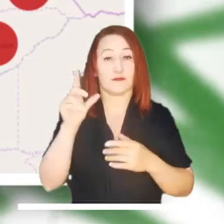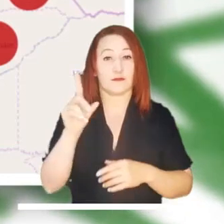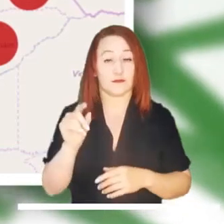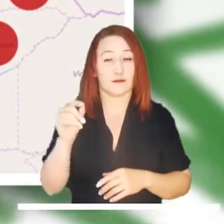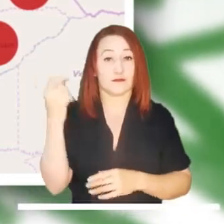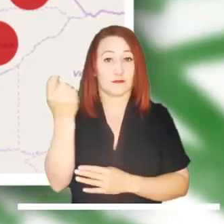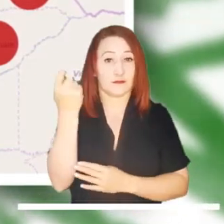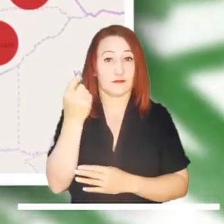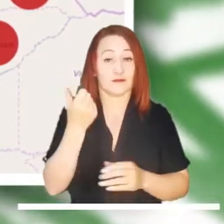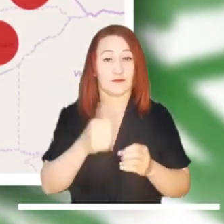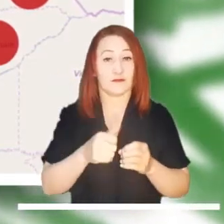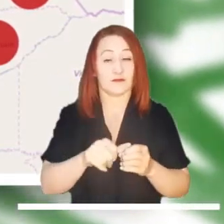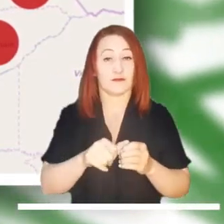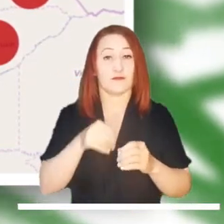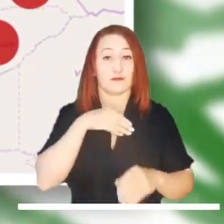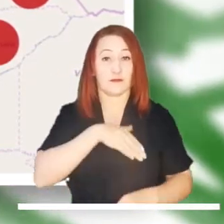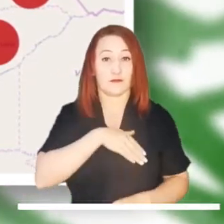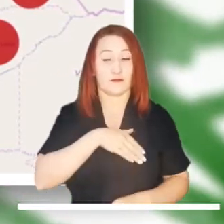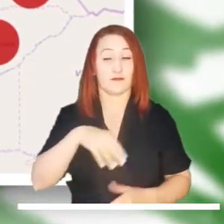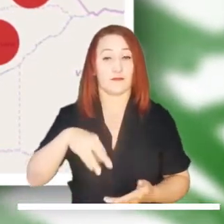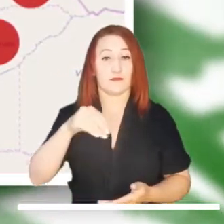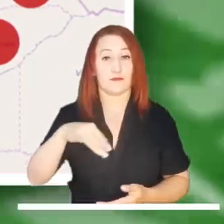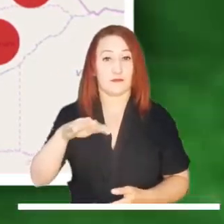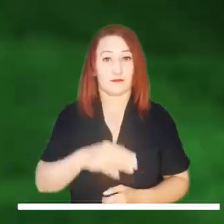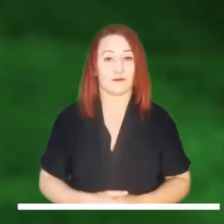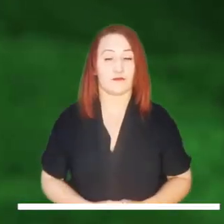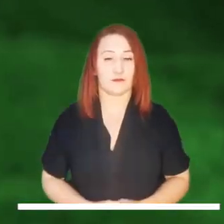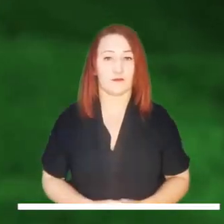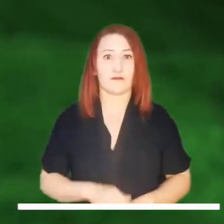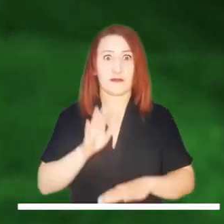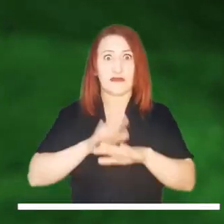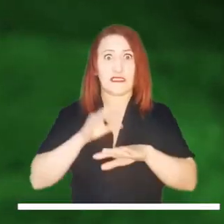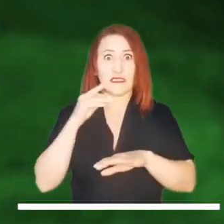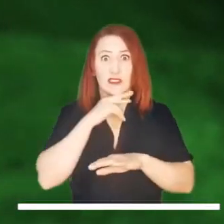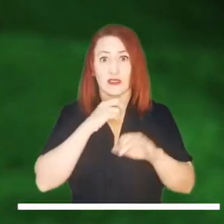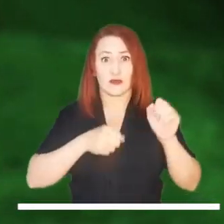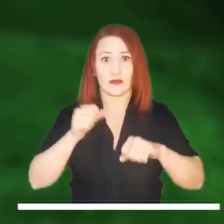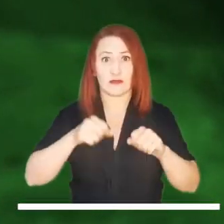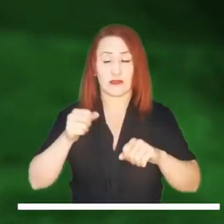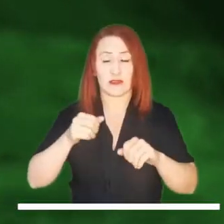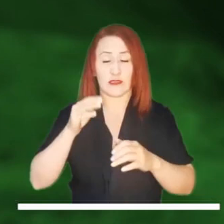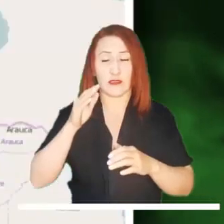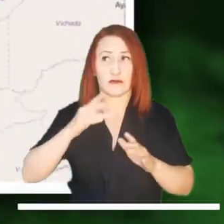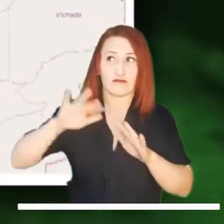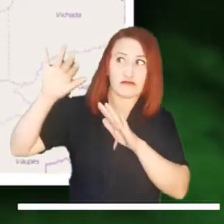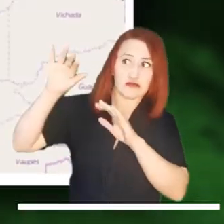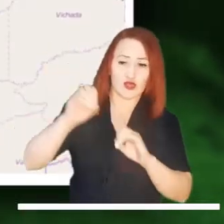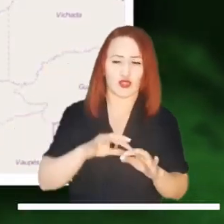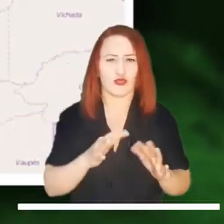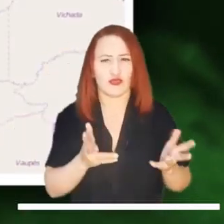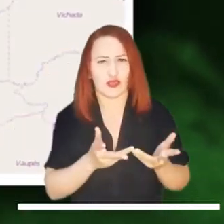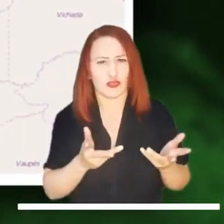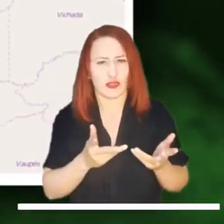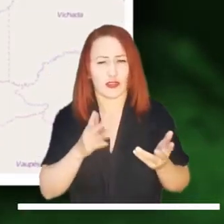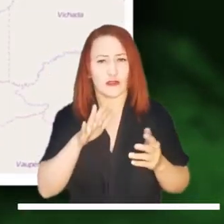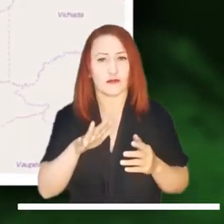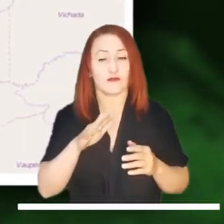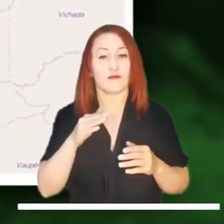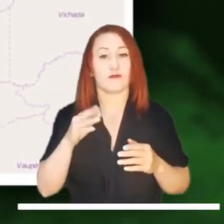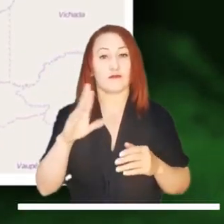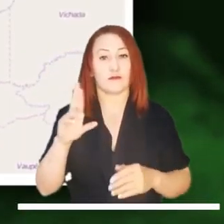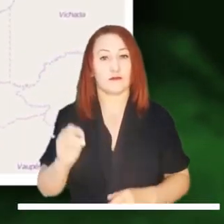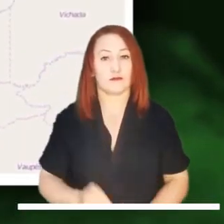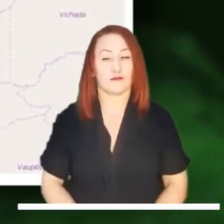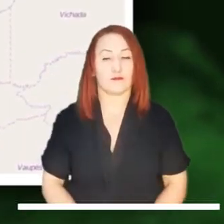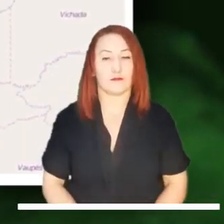Ajira, Norte de Santander, Santander, Cesar, Meta, Arauca, Bolívar y Magdalena. Alerta roja por alta